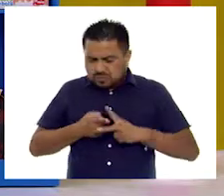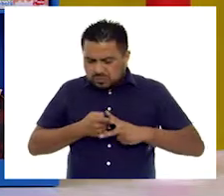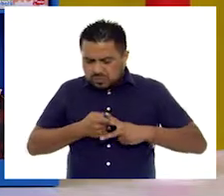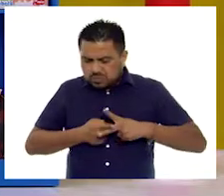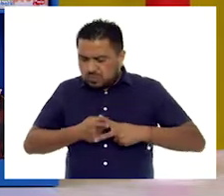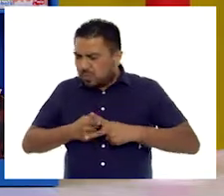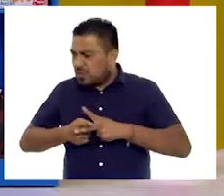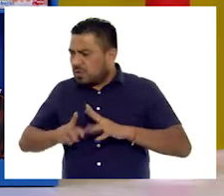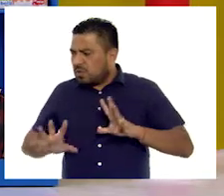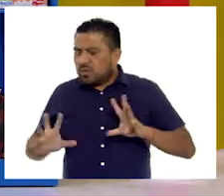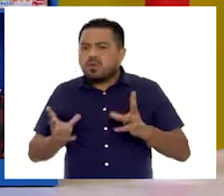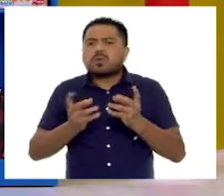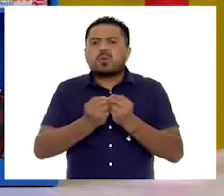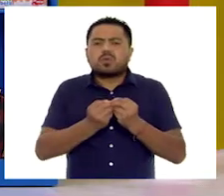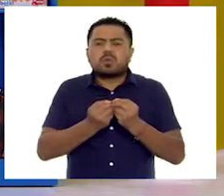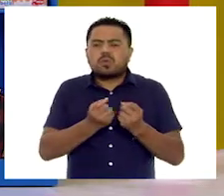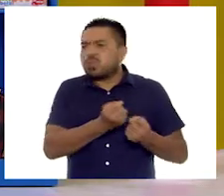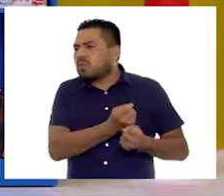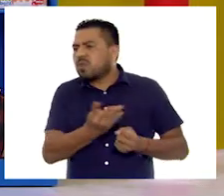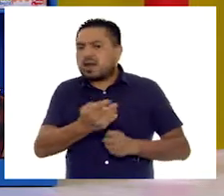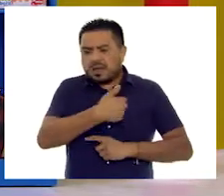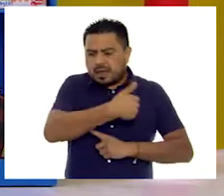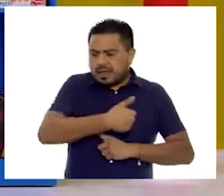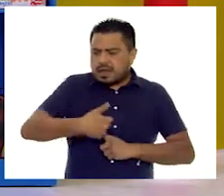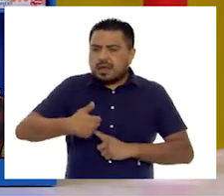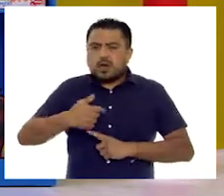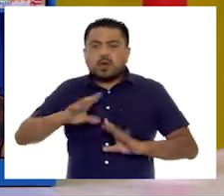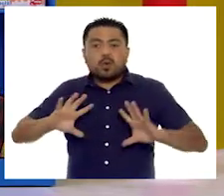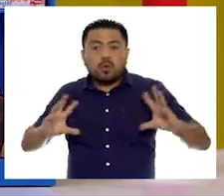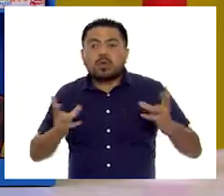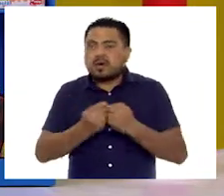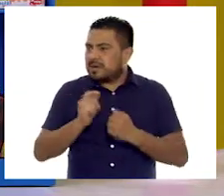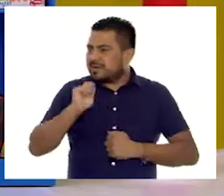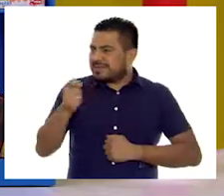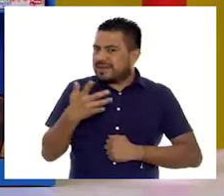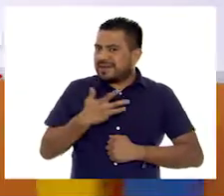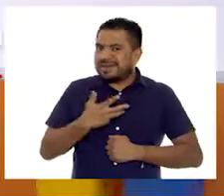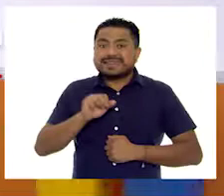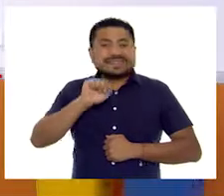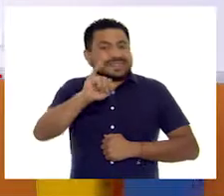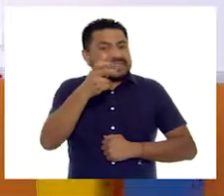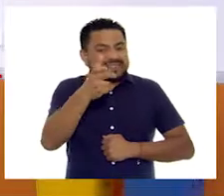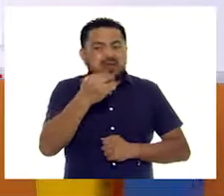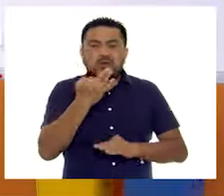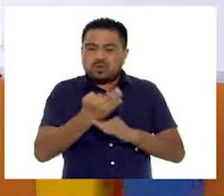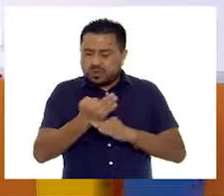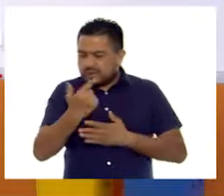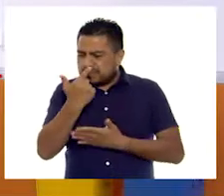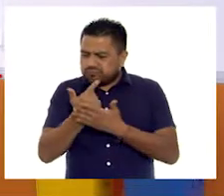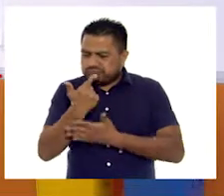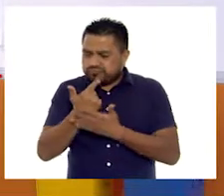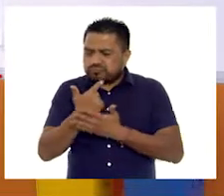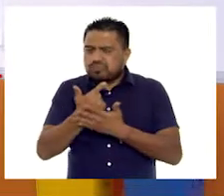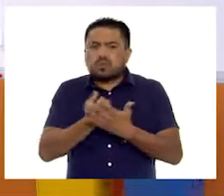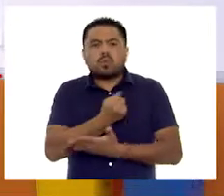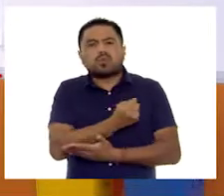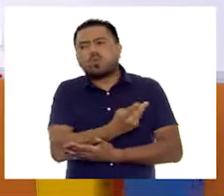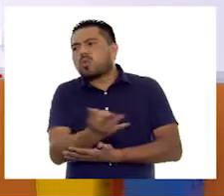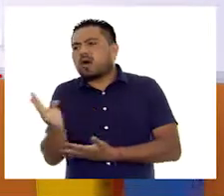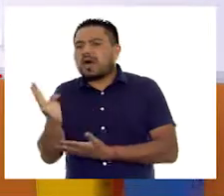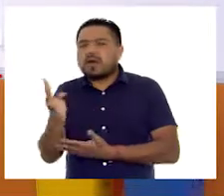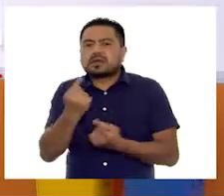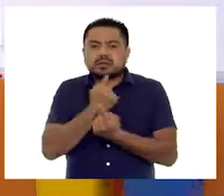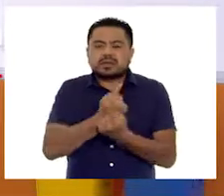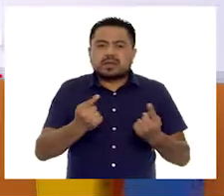cuántos tenemos de cada uno para tener un total. Exacto. Vamos a contar cuántos